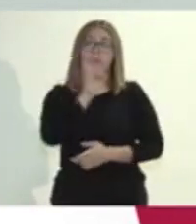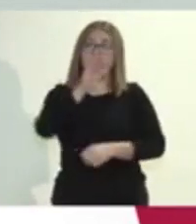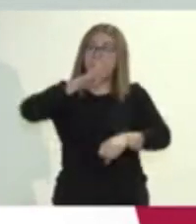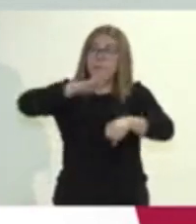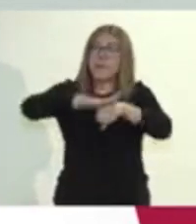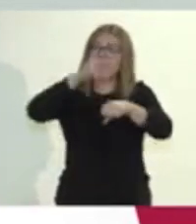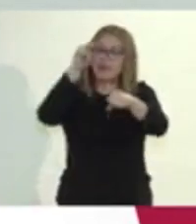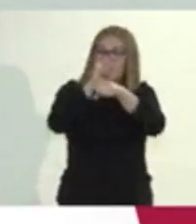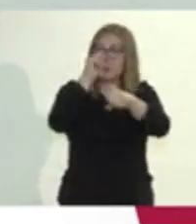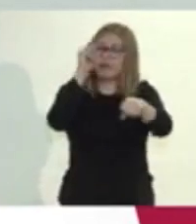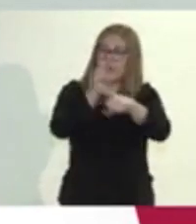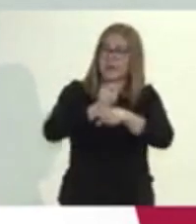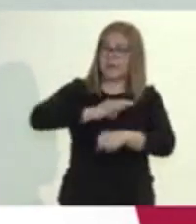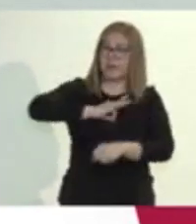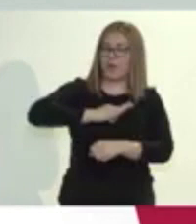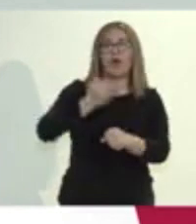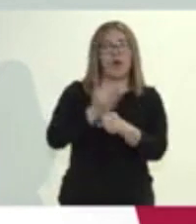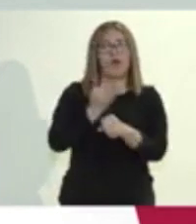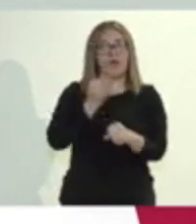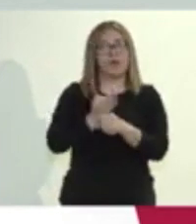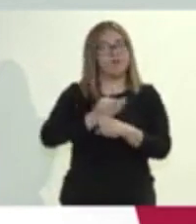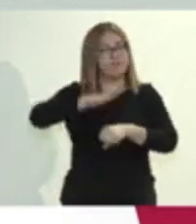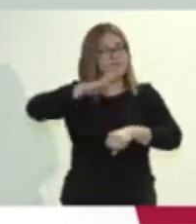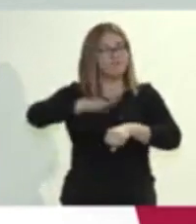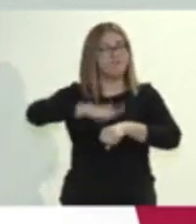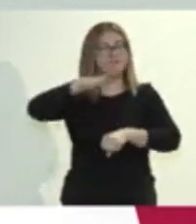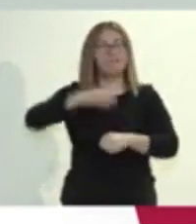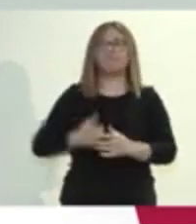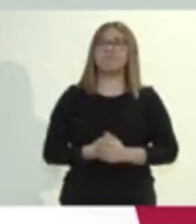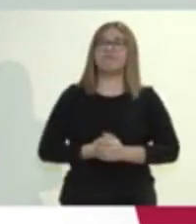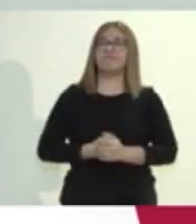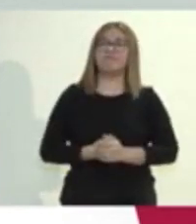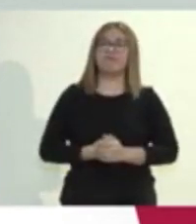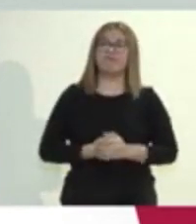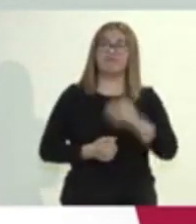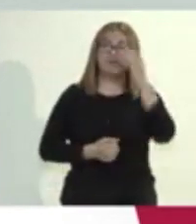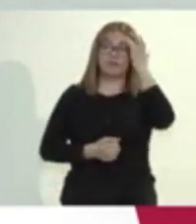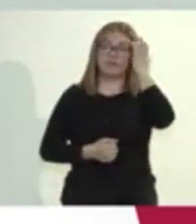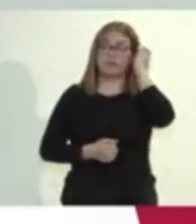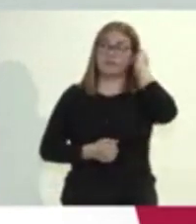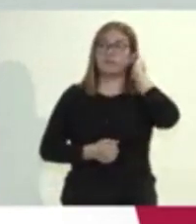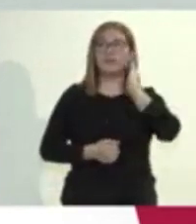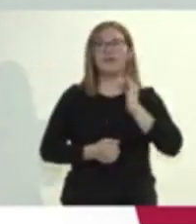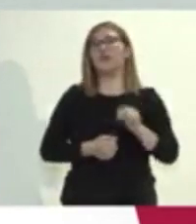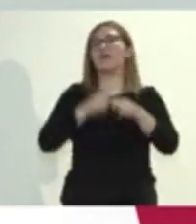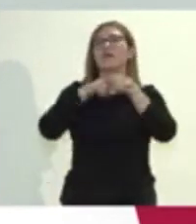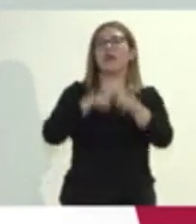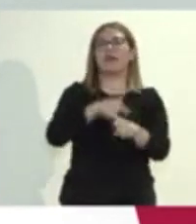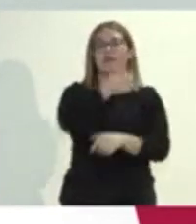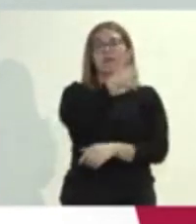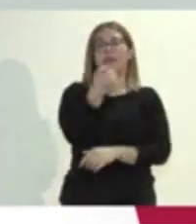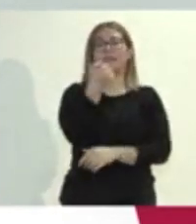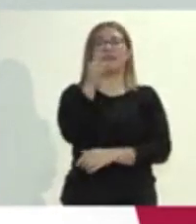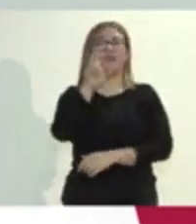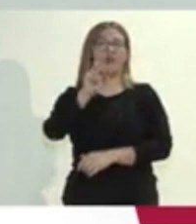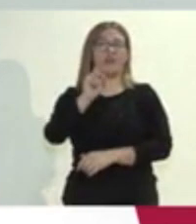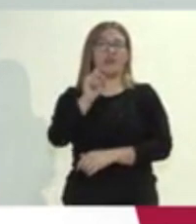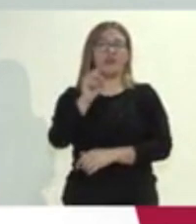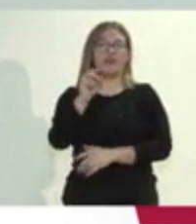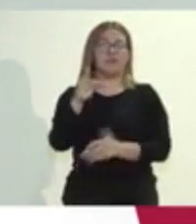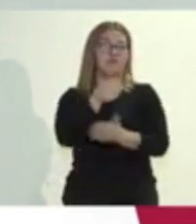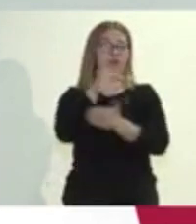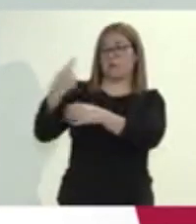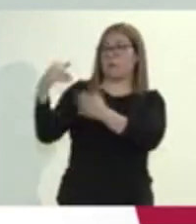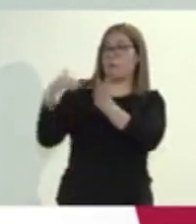epidemiológica, que si bien ya la estamos haciendo, se va a incrementar en todas nuestras unidades, en las 630 unidades que se están